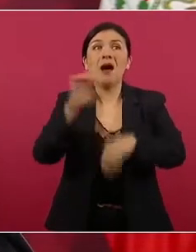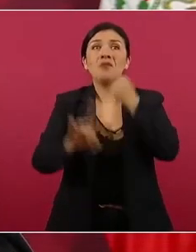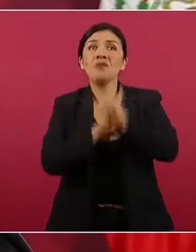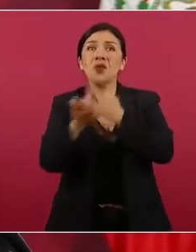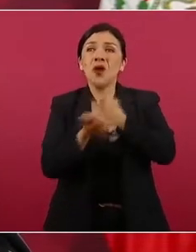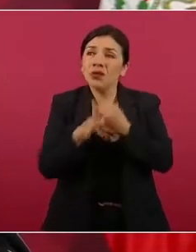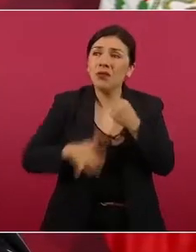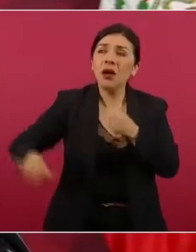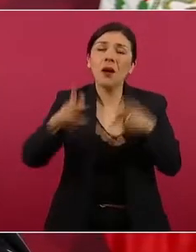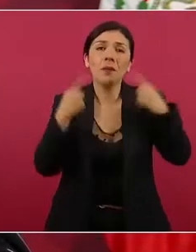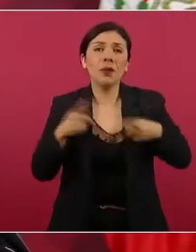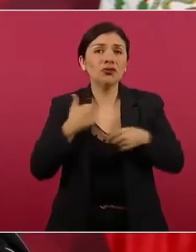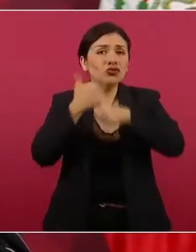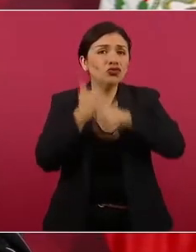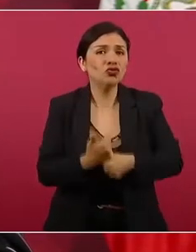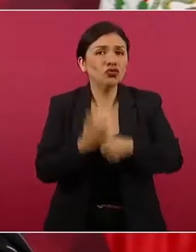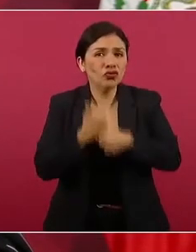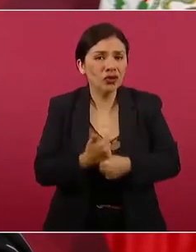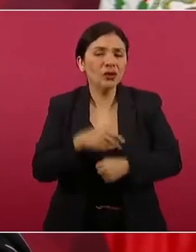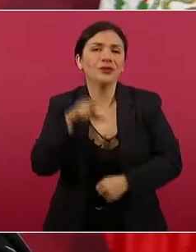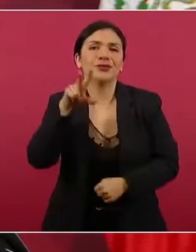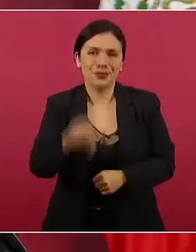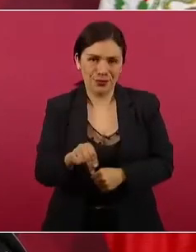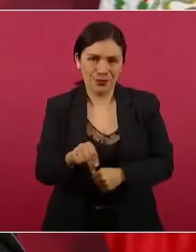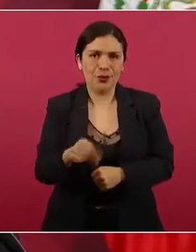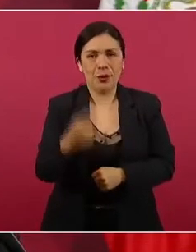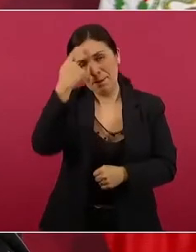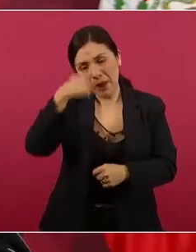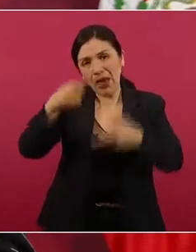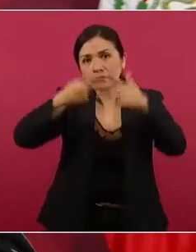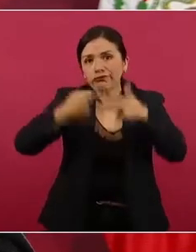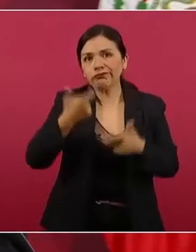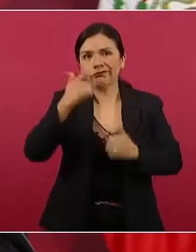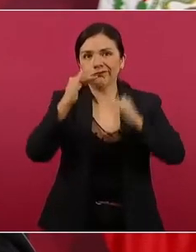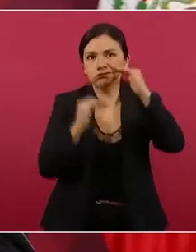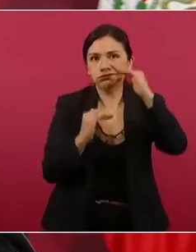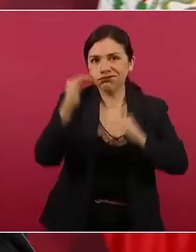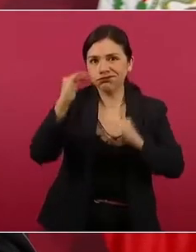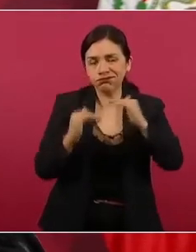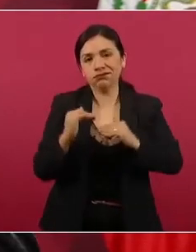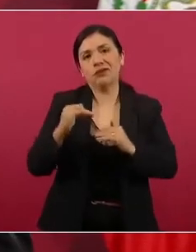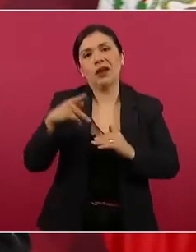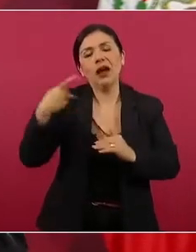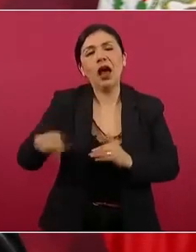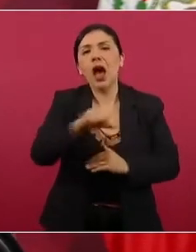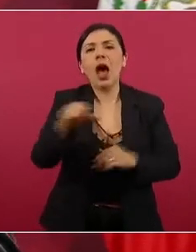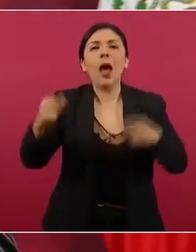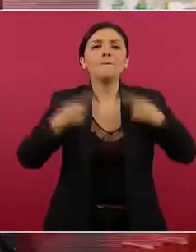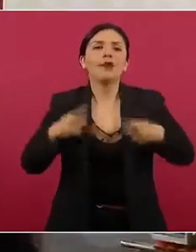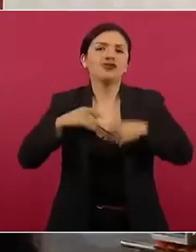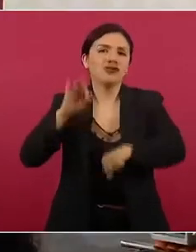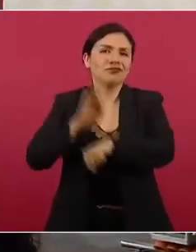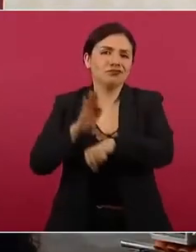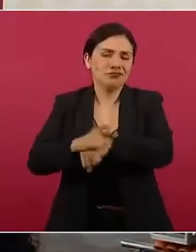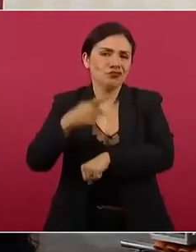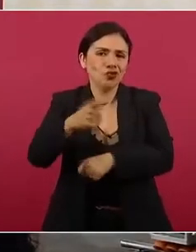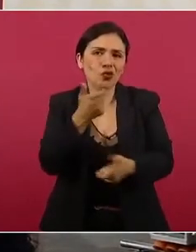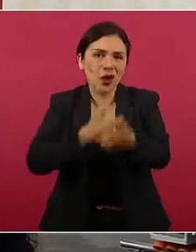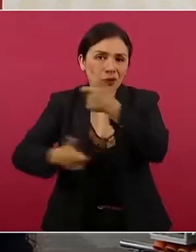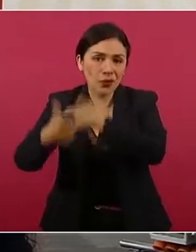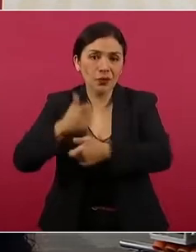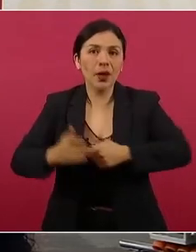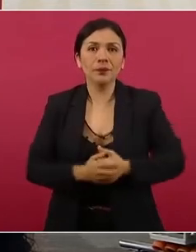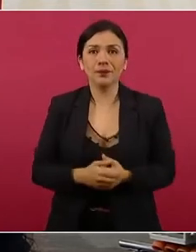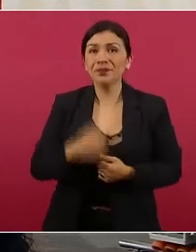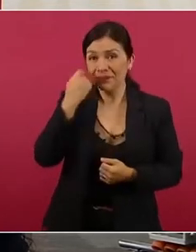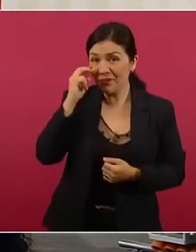en nuestra economía, sobre todo la economía popular. Sí,